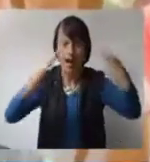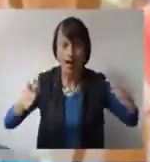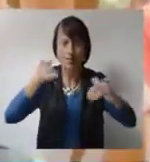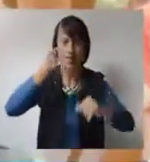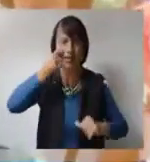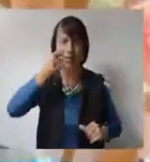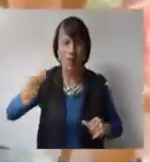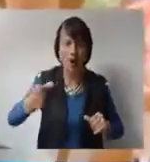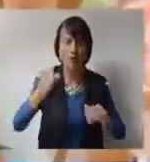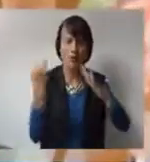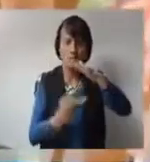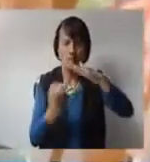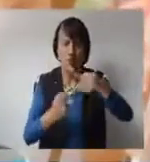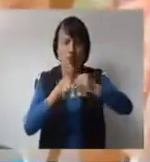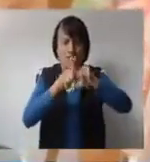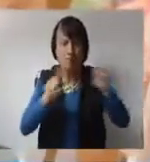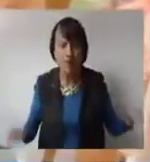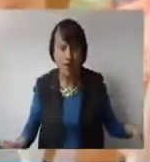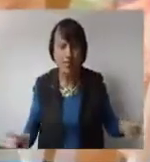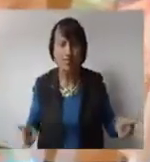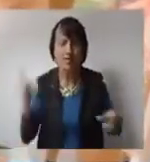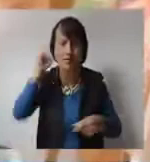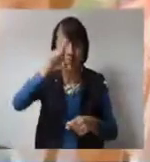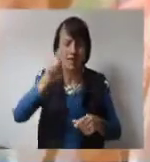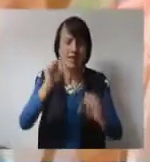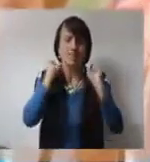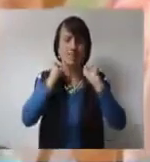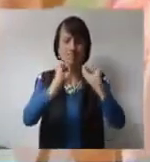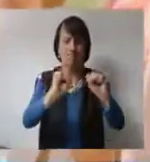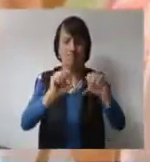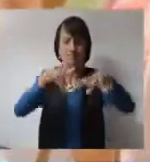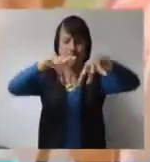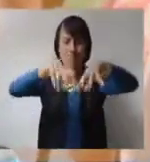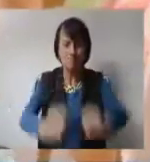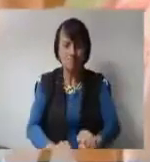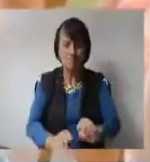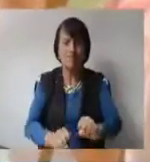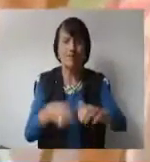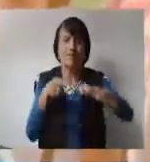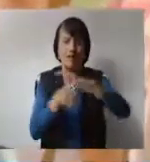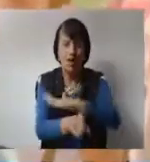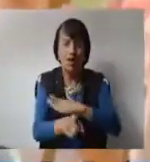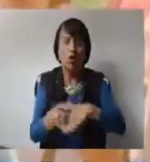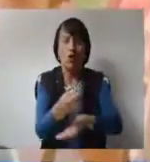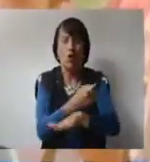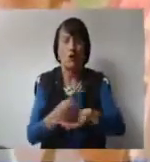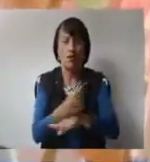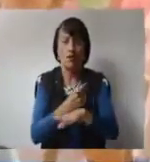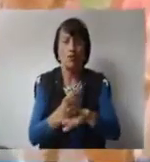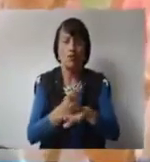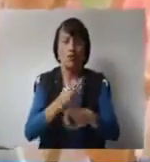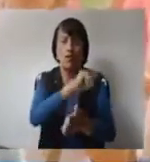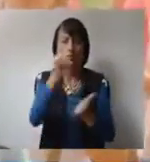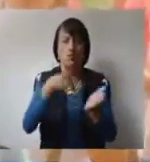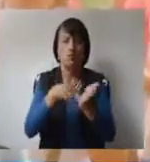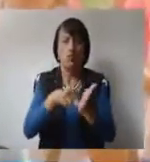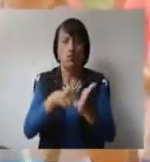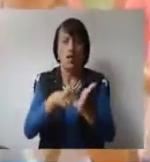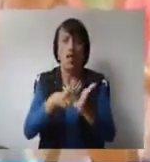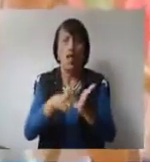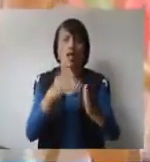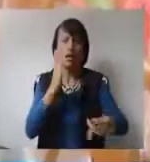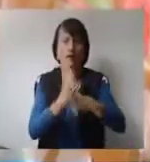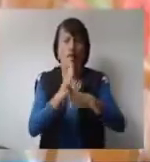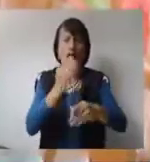gente de las casas del pueblo, de las distintas instituciones que se venían a formar, rechazan la ocupación irregular por parte del gobierno